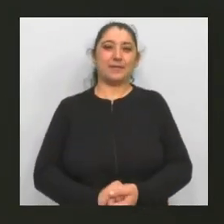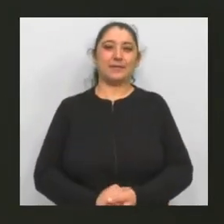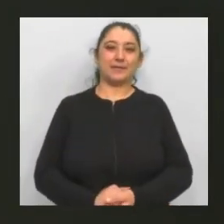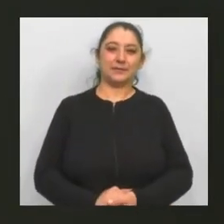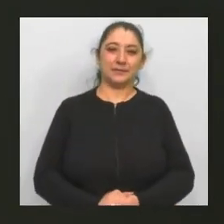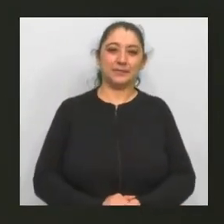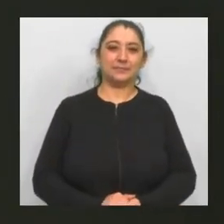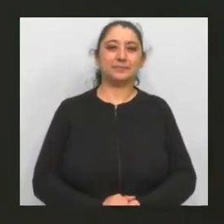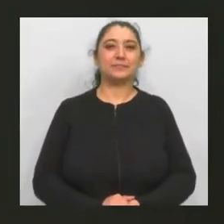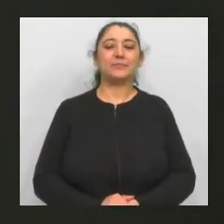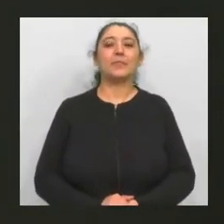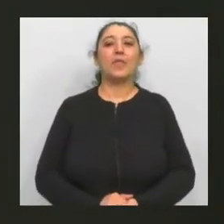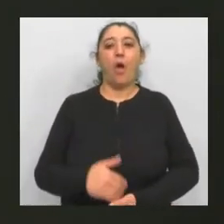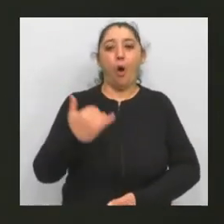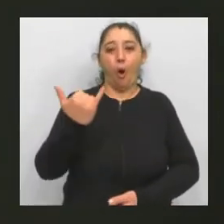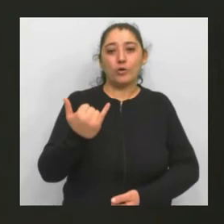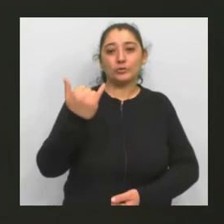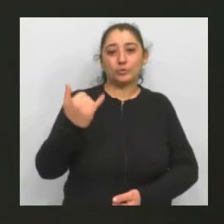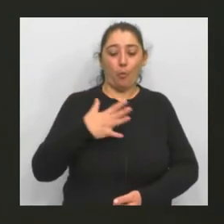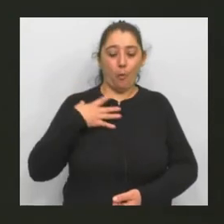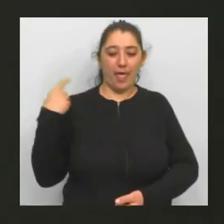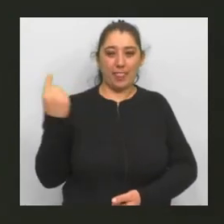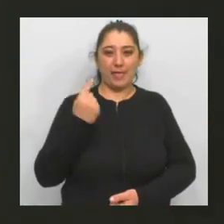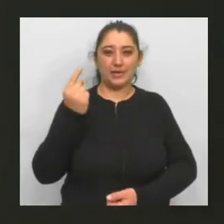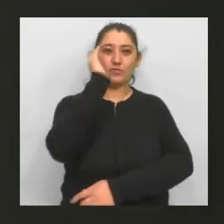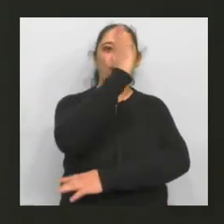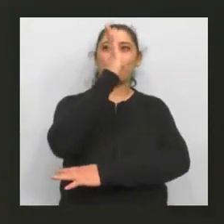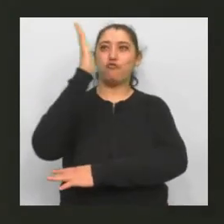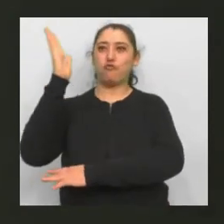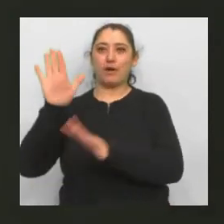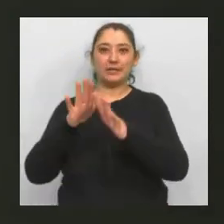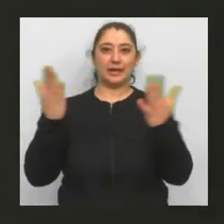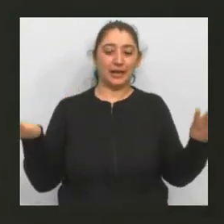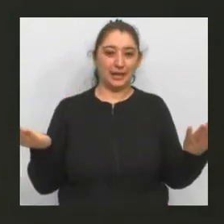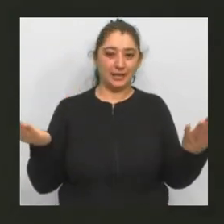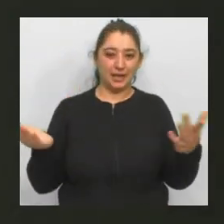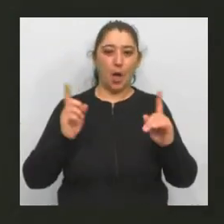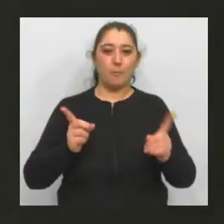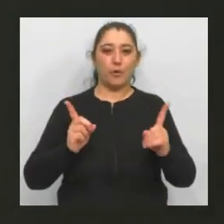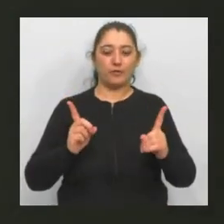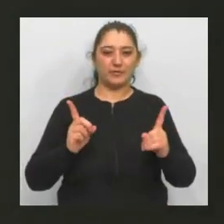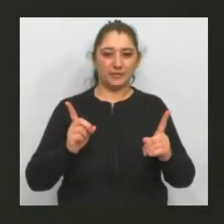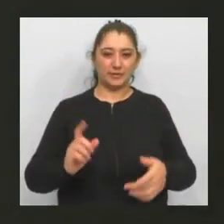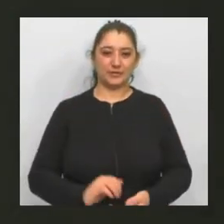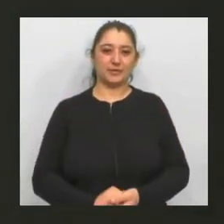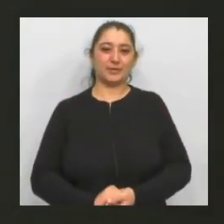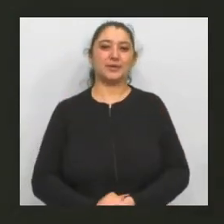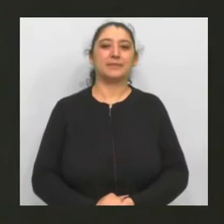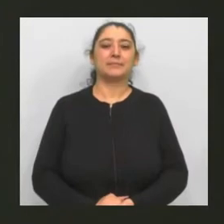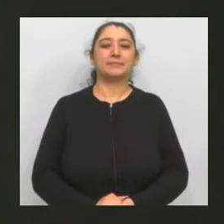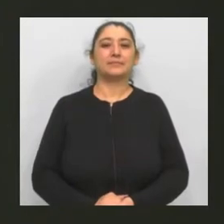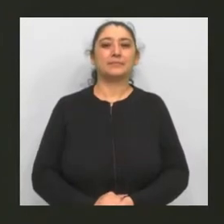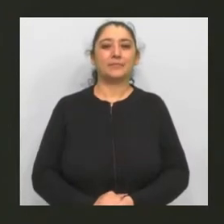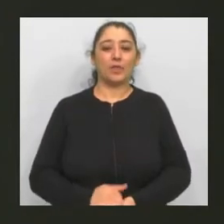a vos. Un gusto, Estuvimos con la directora de Bibliotecas y Archivos de la Provincia de Catamarca, la profesora Celia Sarkis. Yo les